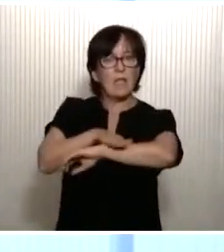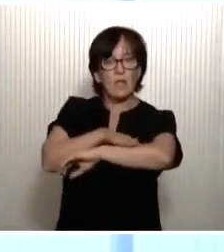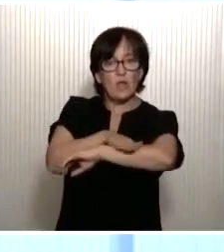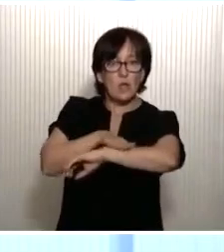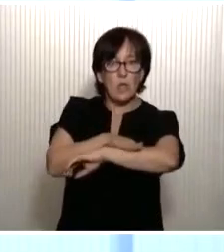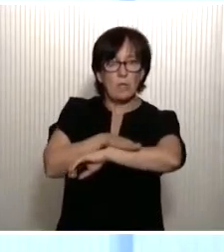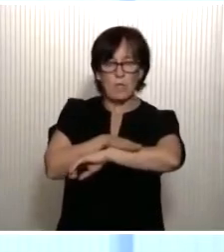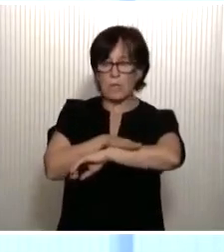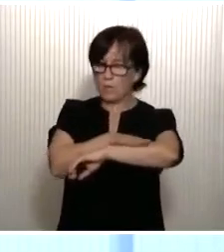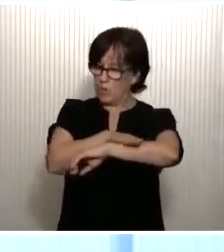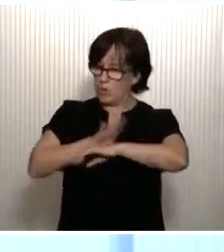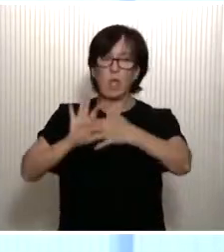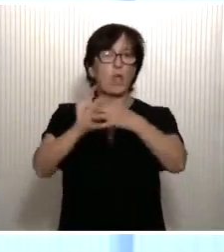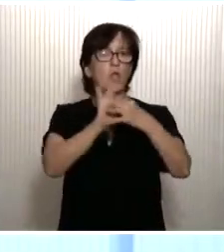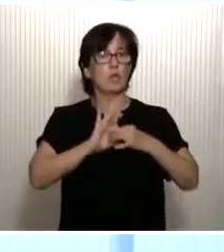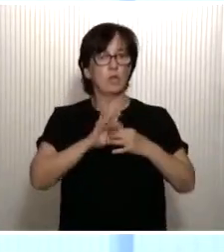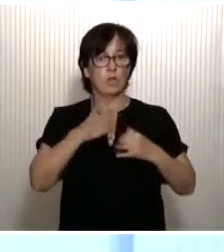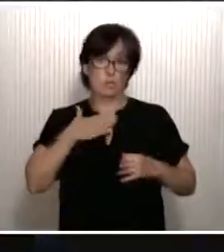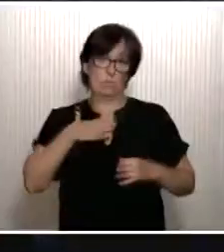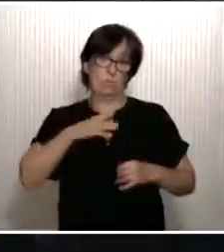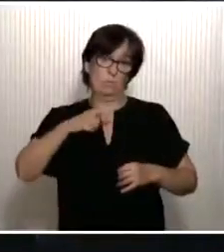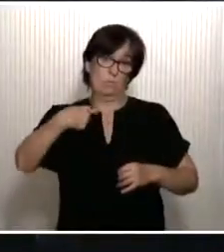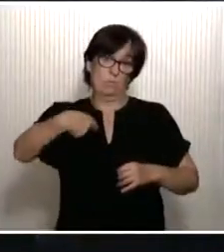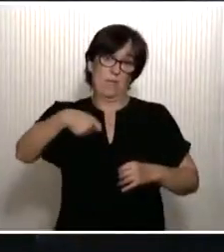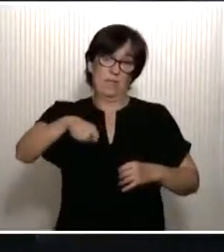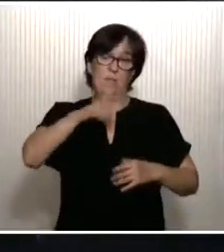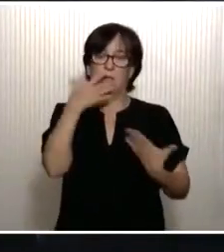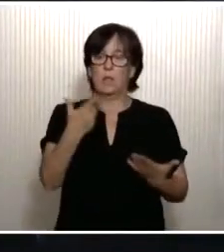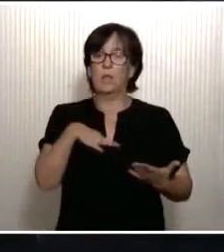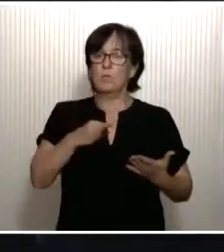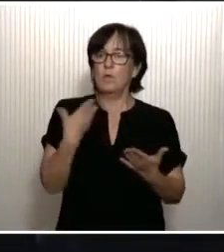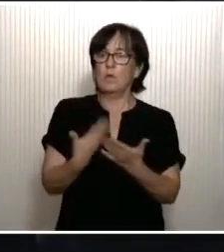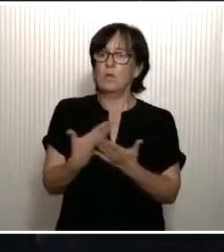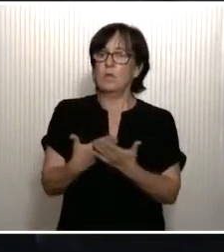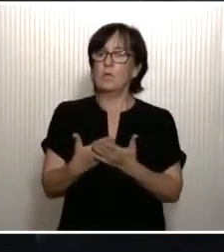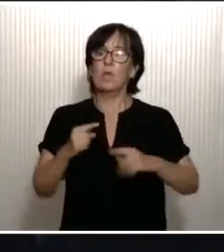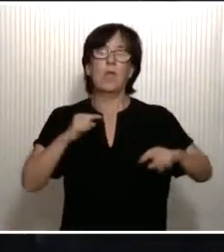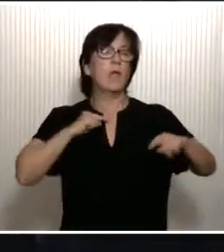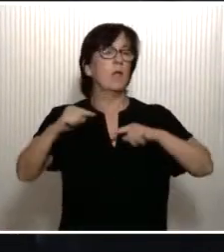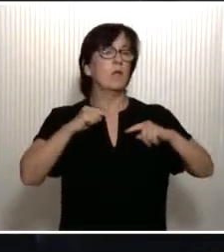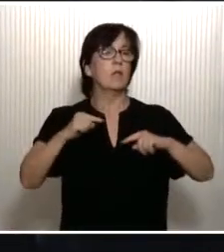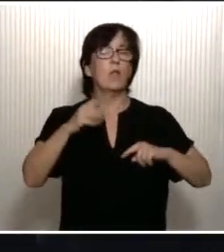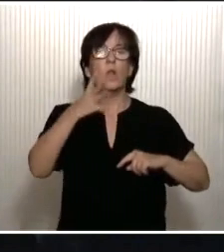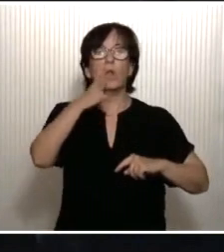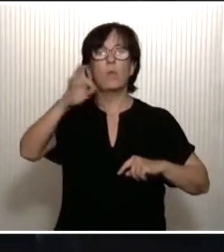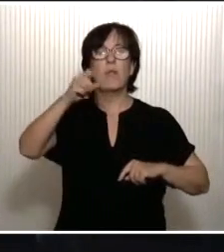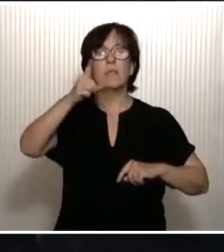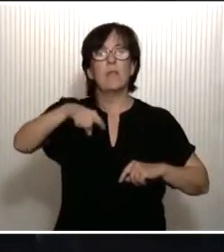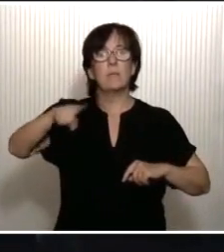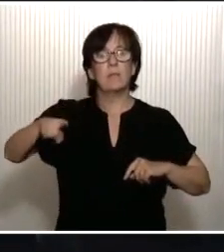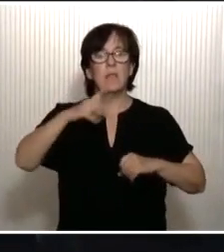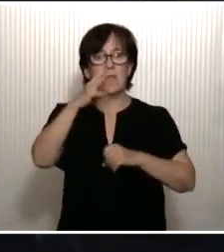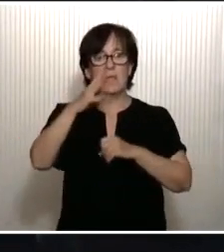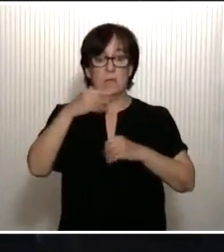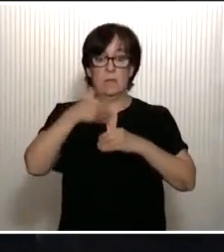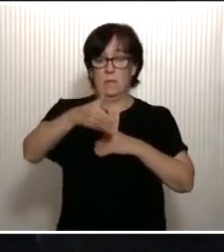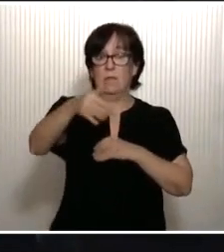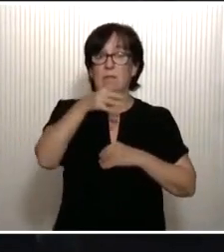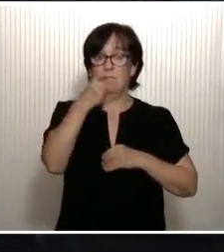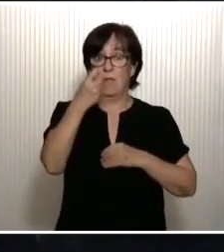el gobierno de coalición que yo encabezo, puede garantizar la estabilidad del Ejecutivo durante los 40 meses de legislatura que tenemos por delante.